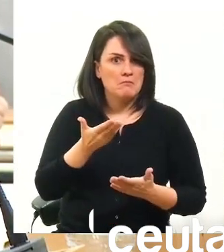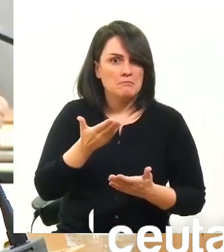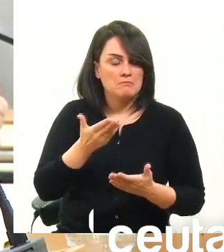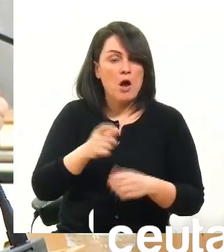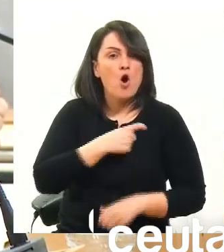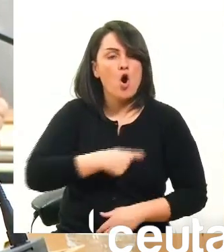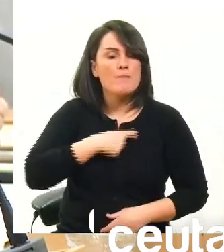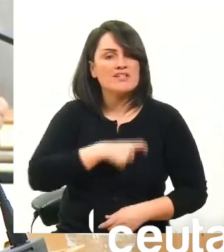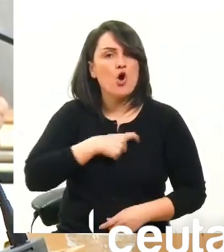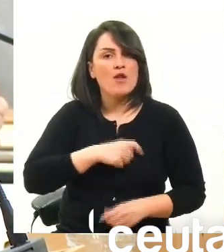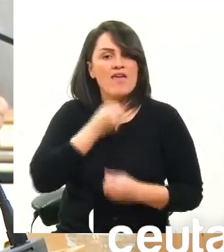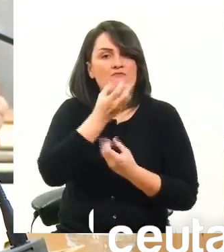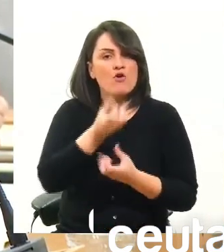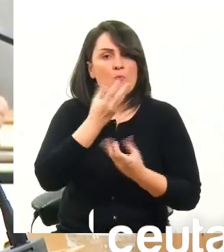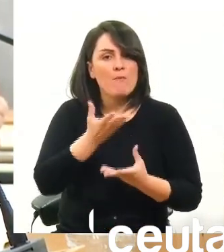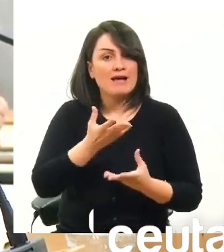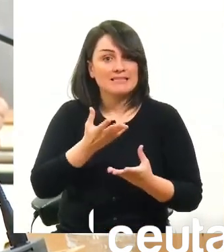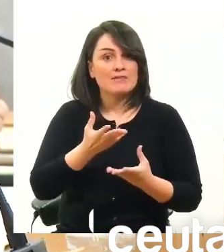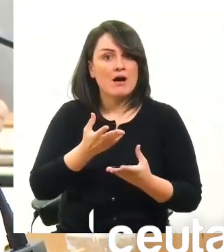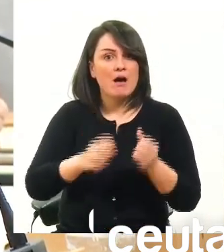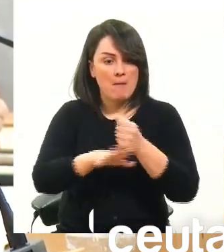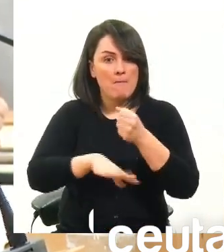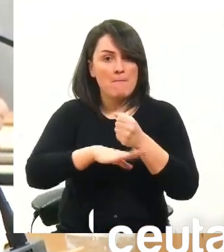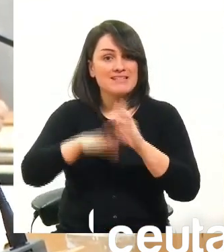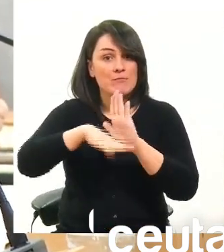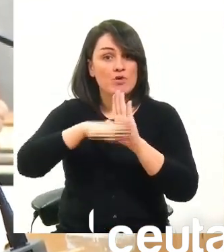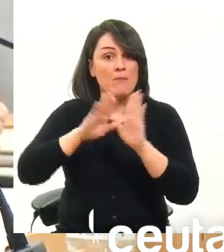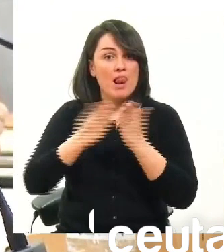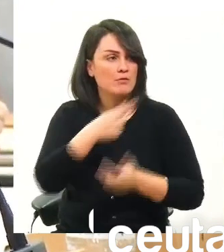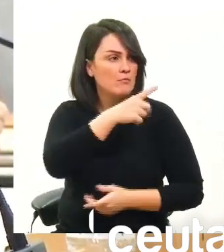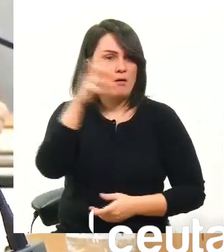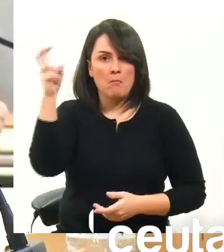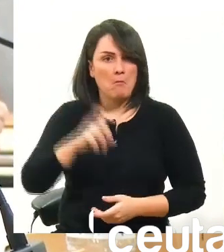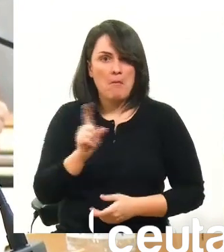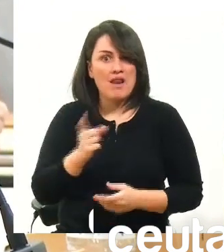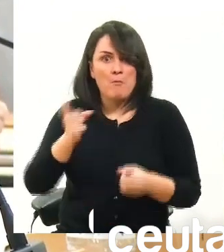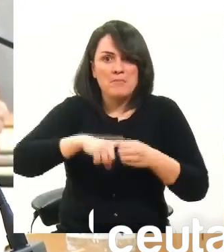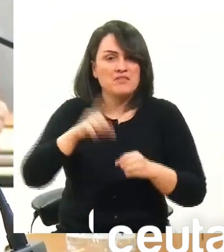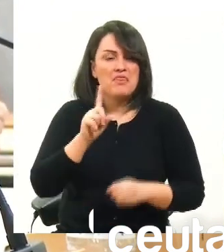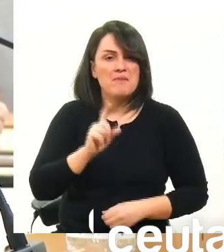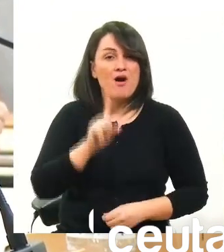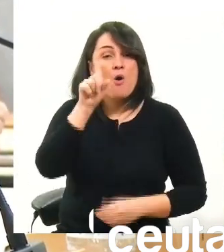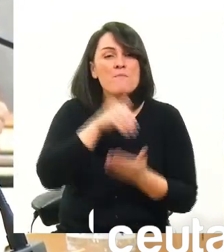la que había que aprobar las nuevas bases del programa de libros 1.800.000 euros